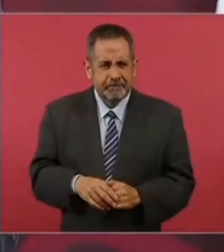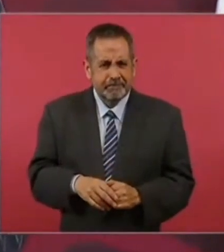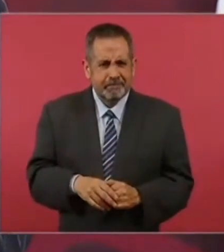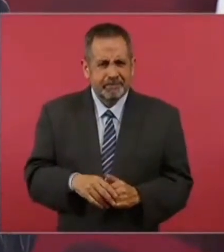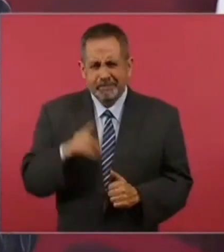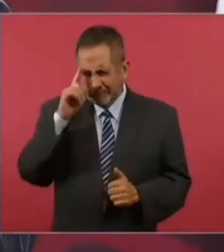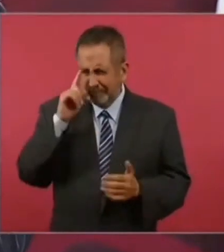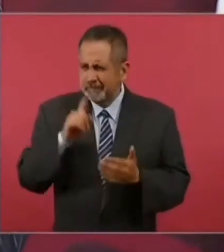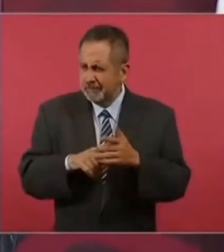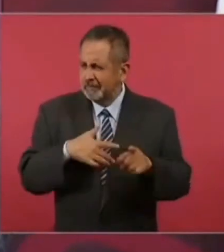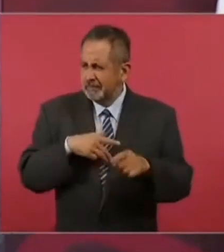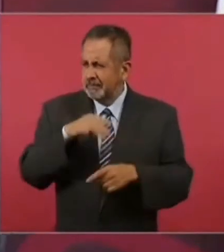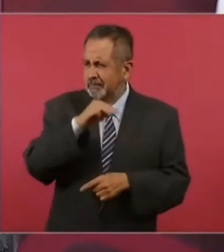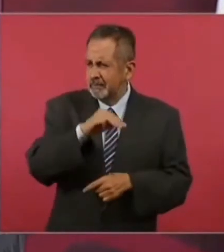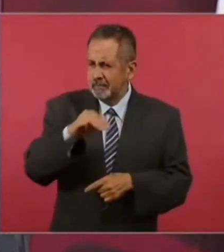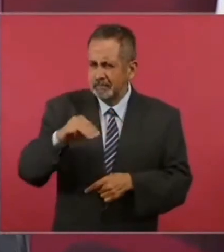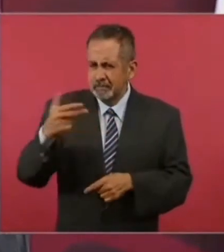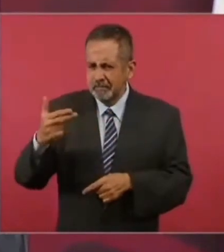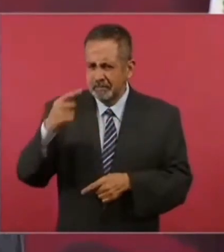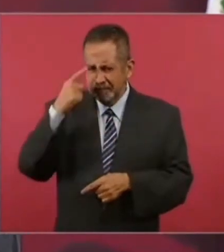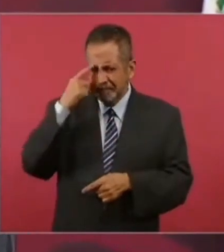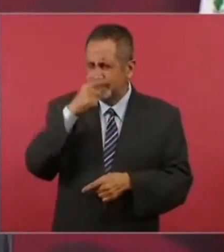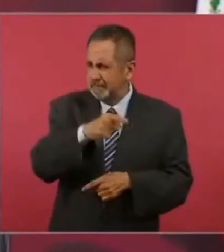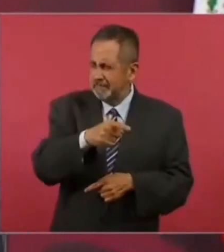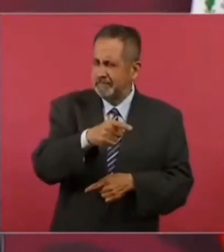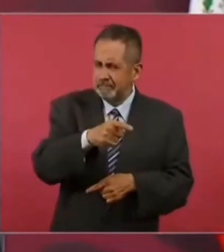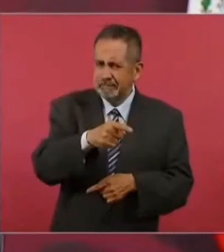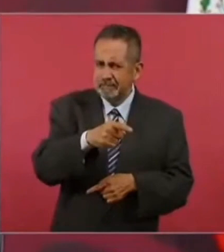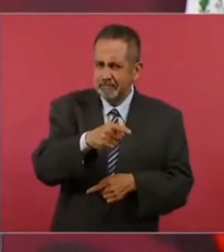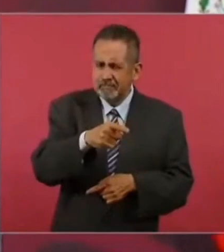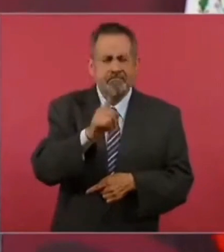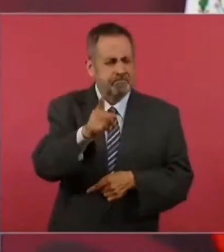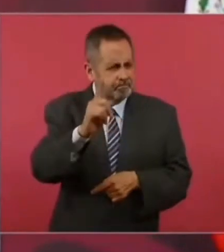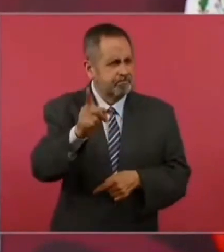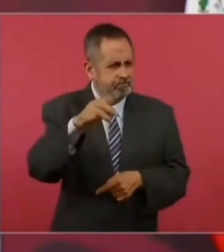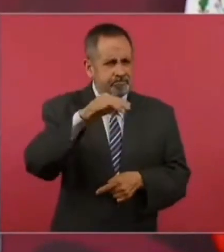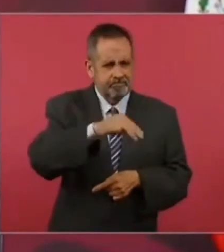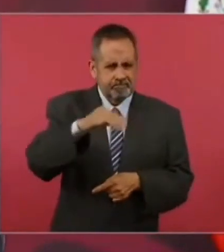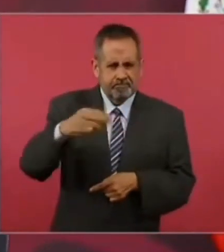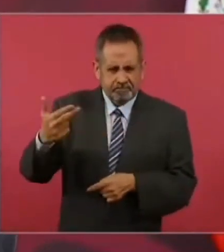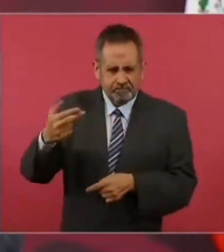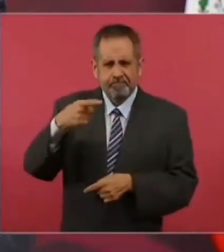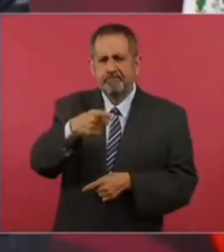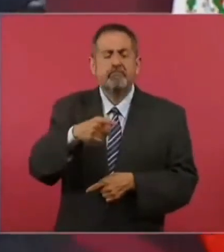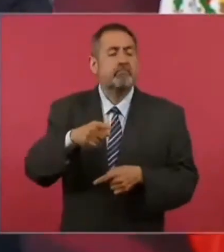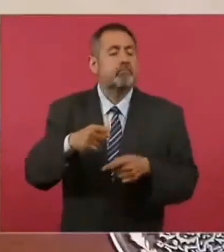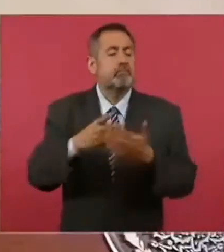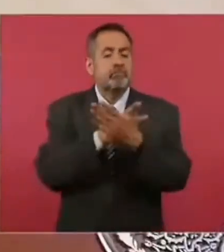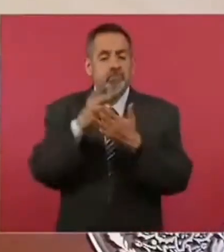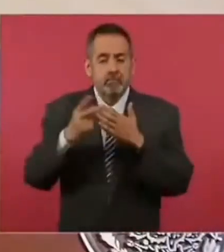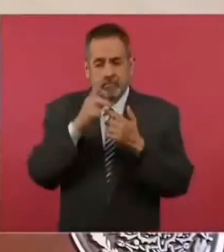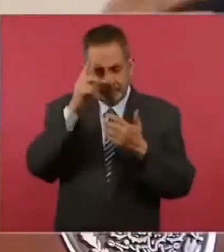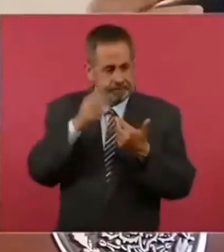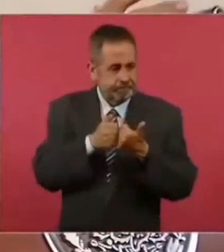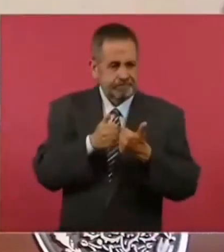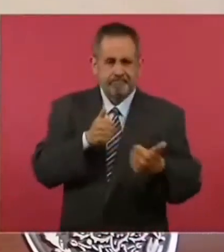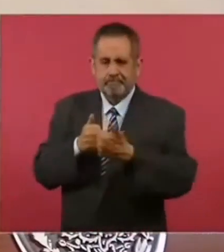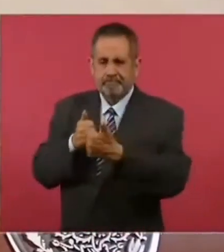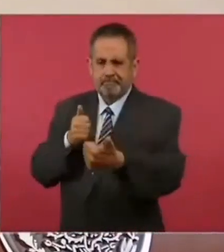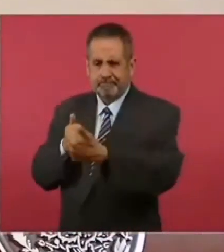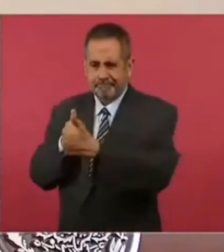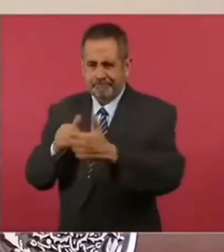creo que es de la Madrid, se lleva a cabo, fue de la Madrid, un programa de descentralización.